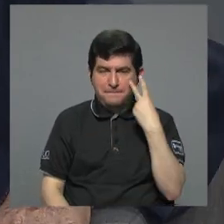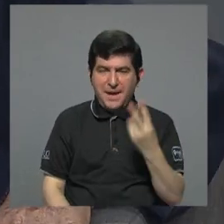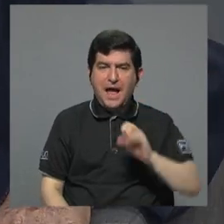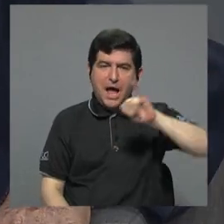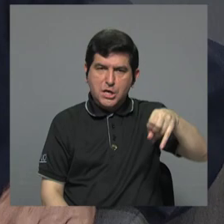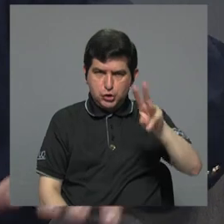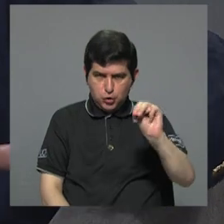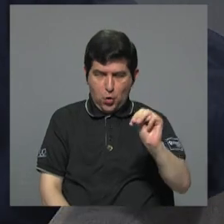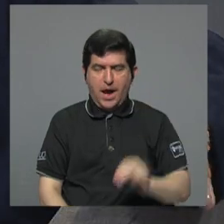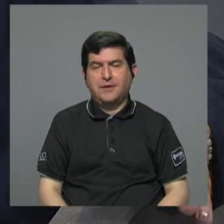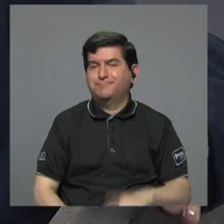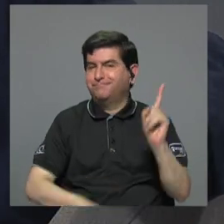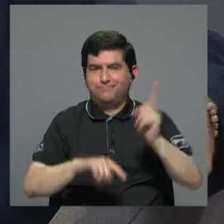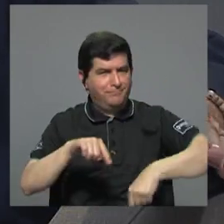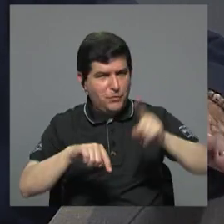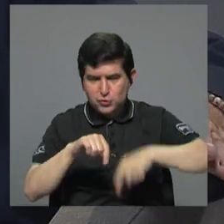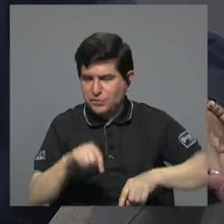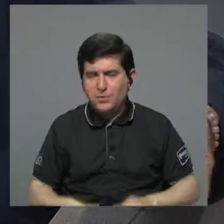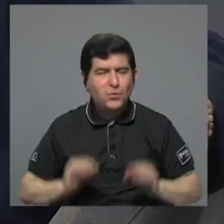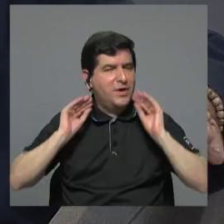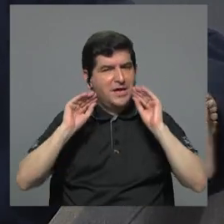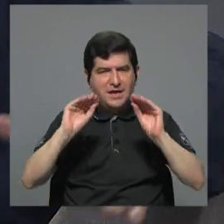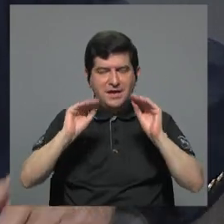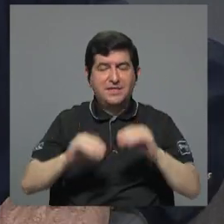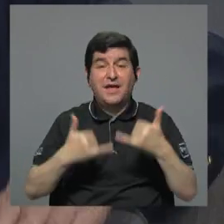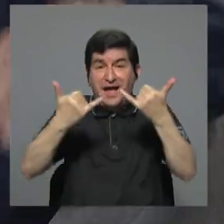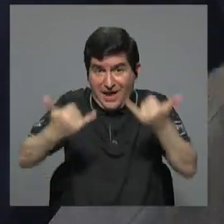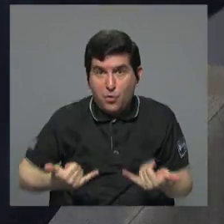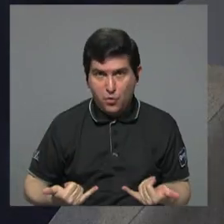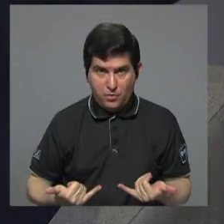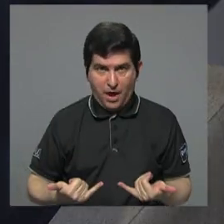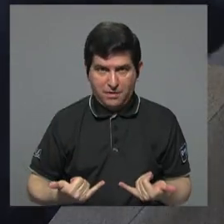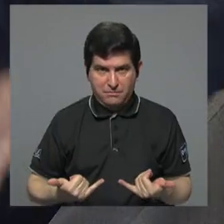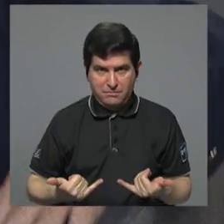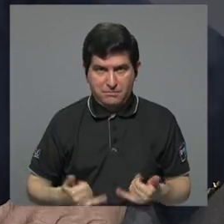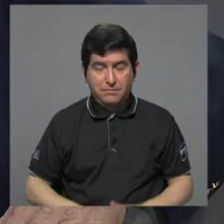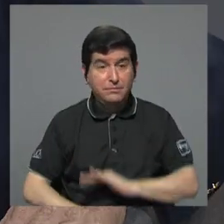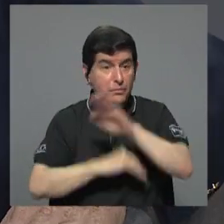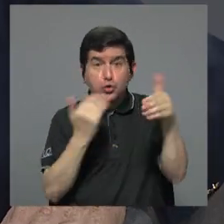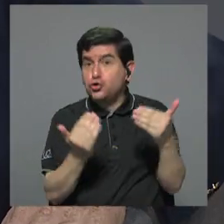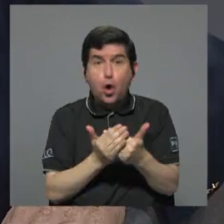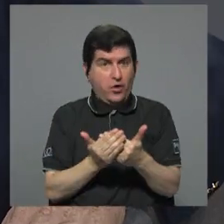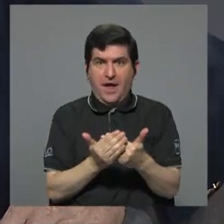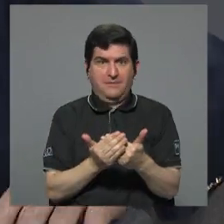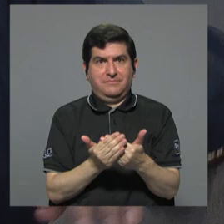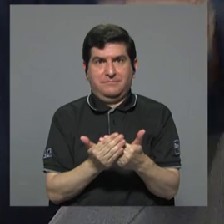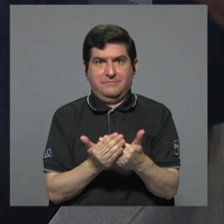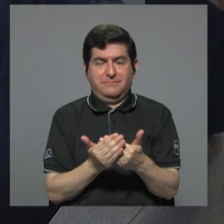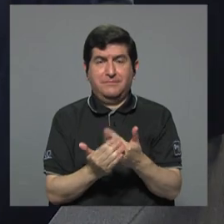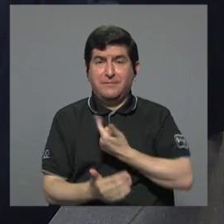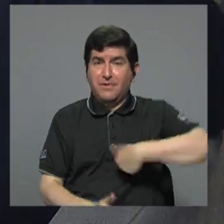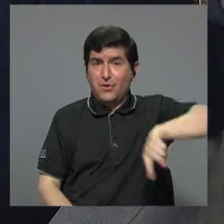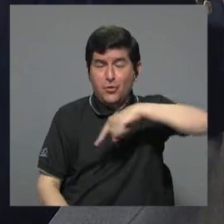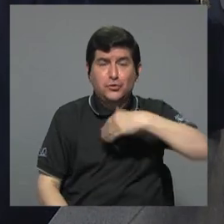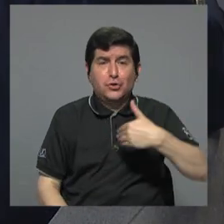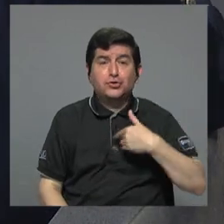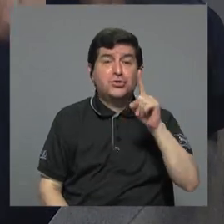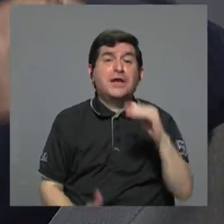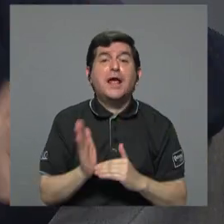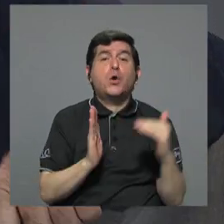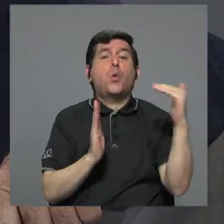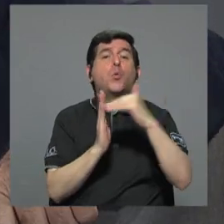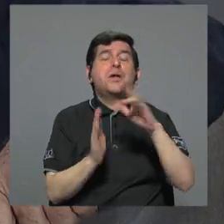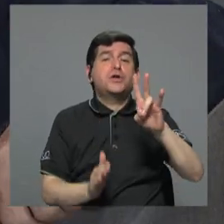no es posible que la educación en este momento, de arriba a abajo, nosotros tenemos un millón